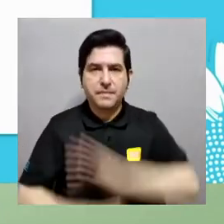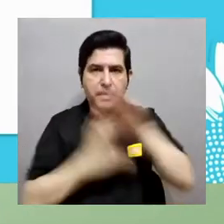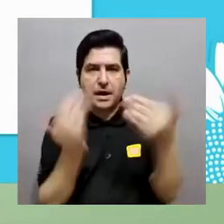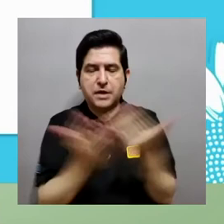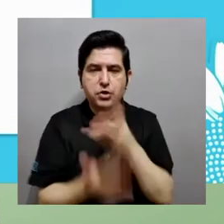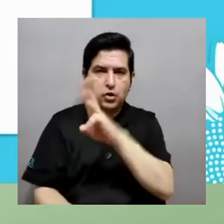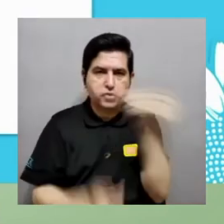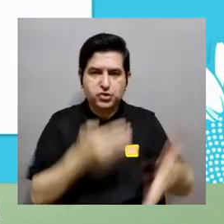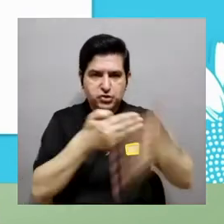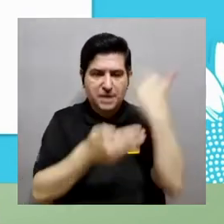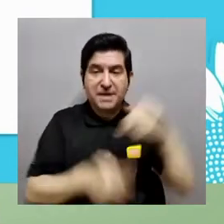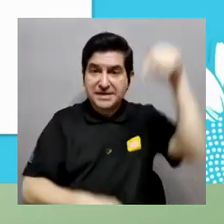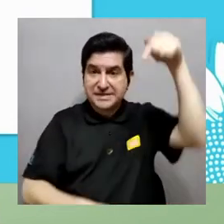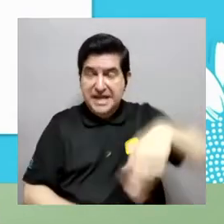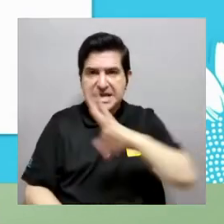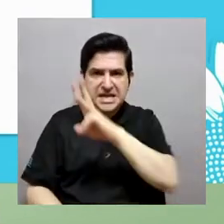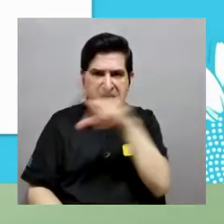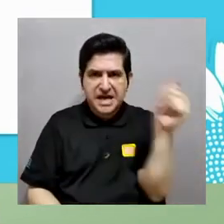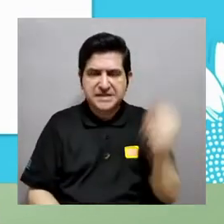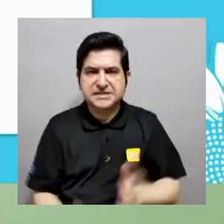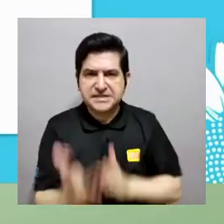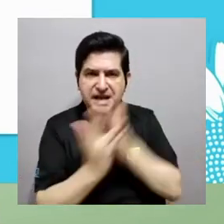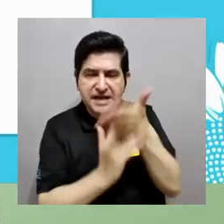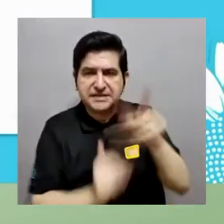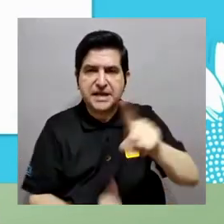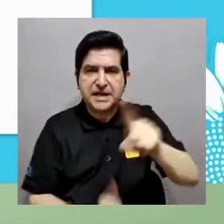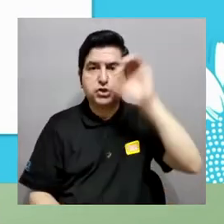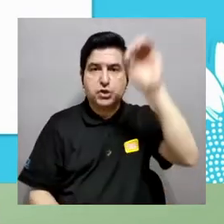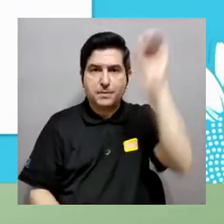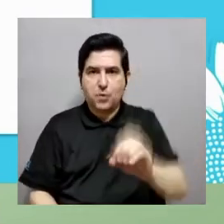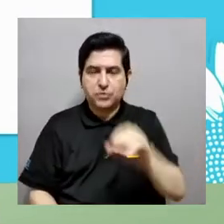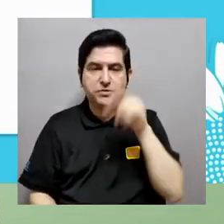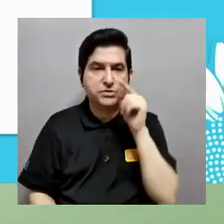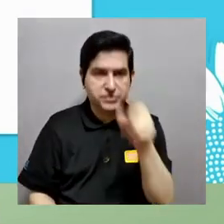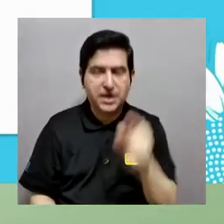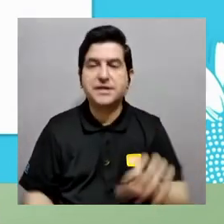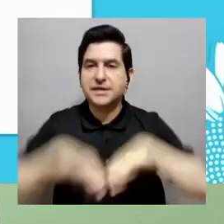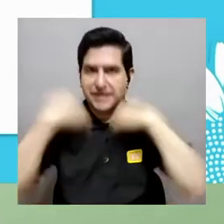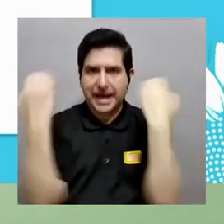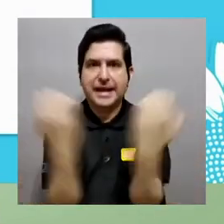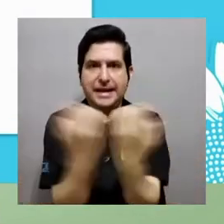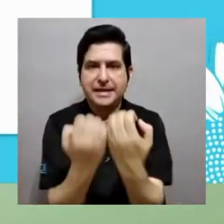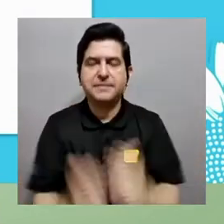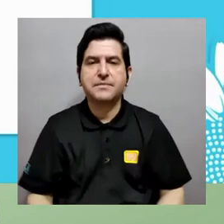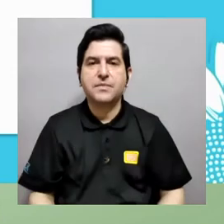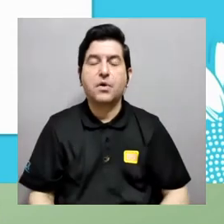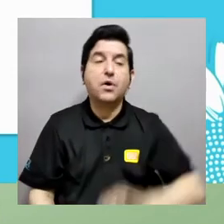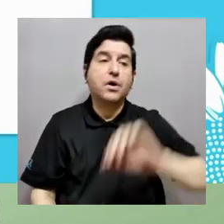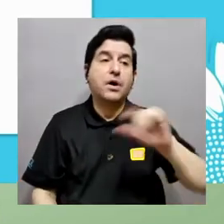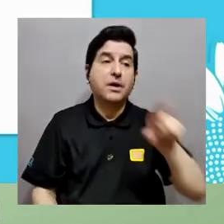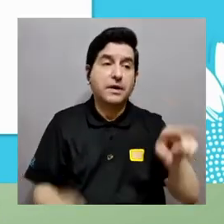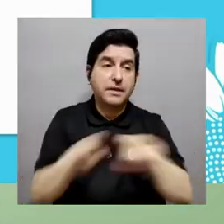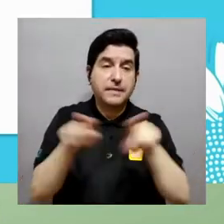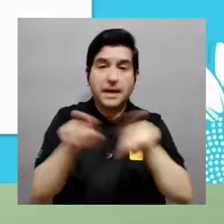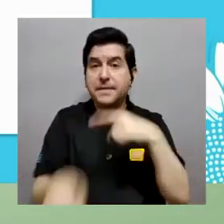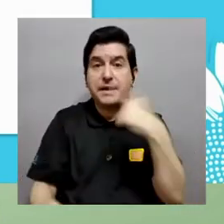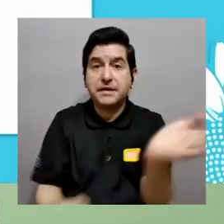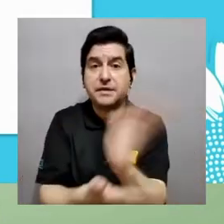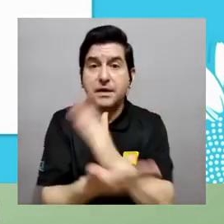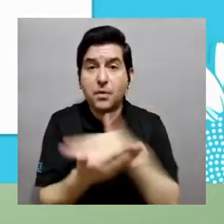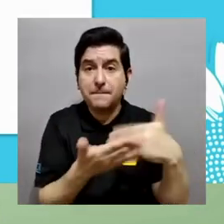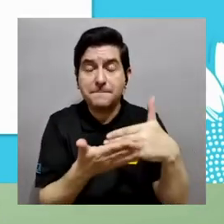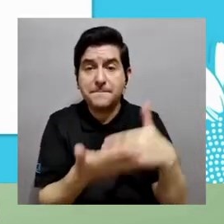poco a poco pero mucha investigación fue paralizada a lo largo de todo el semestre pasado y este nosotros tuvimos un acceso del 100% a estos